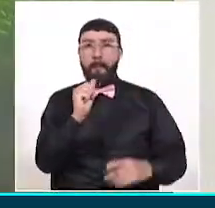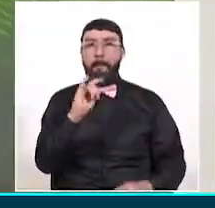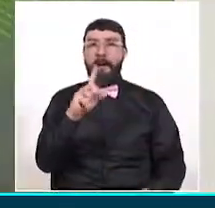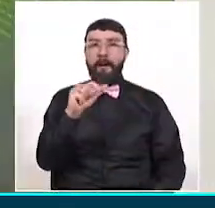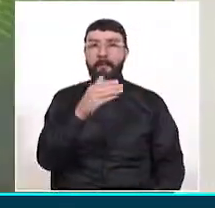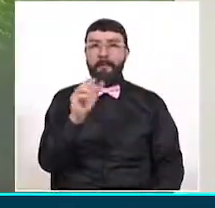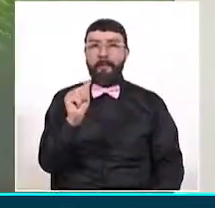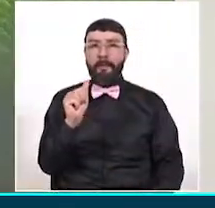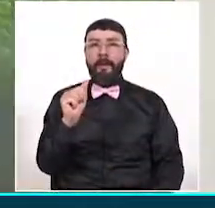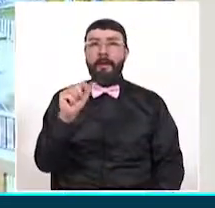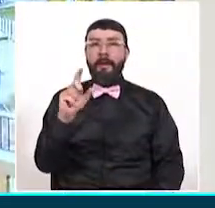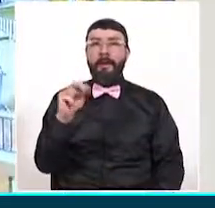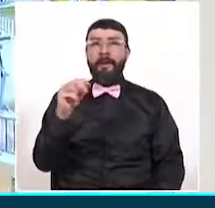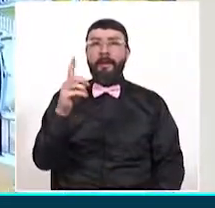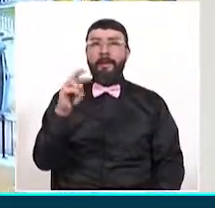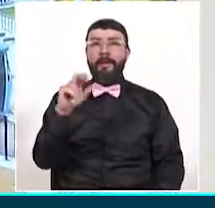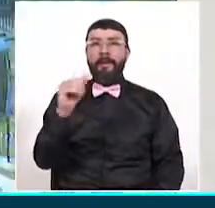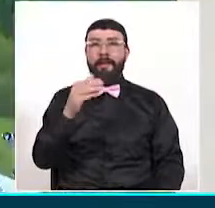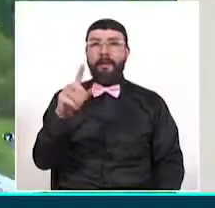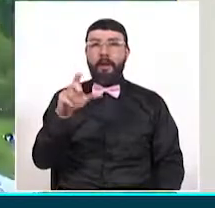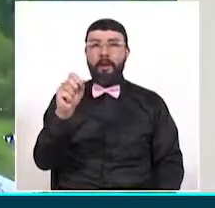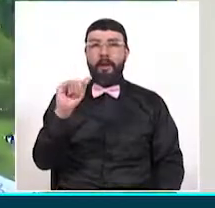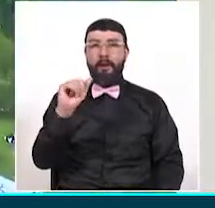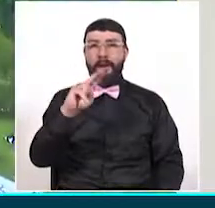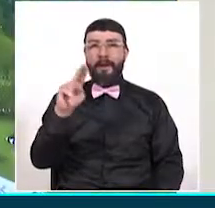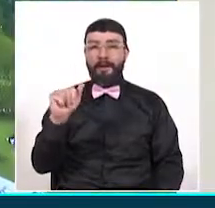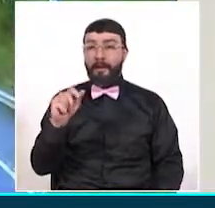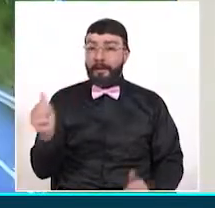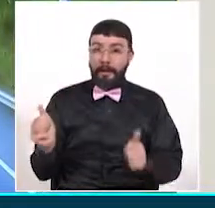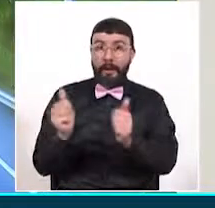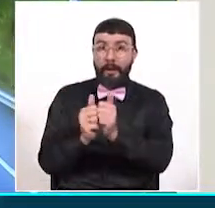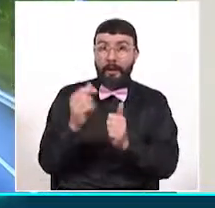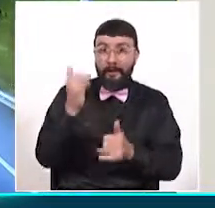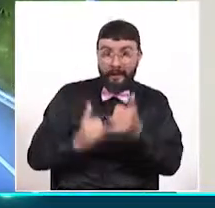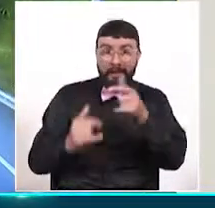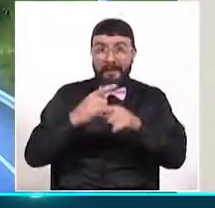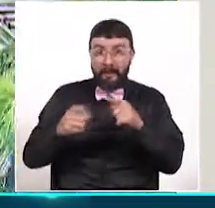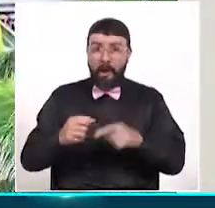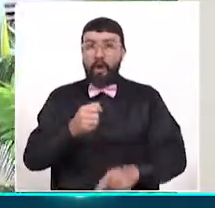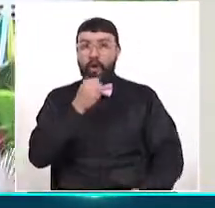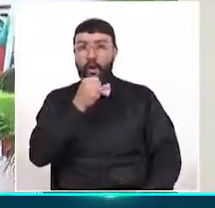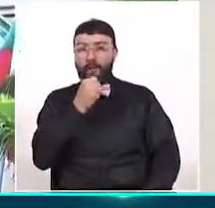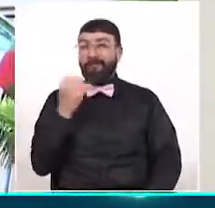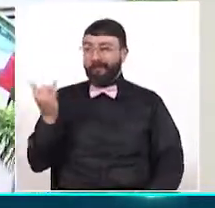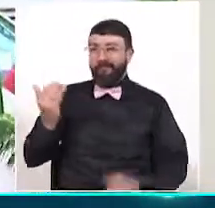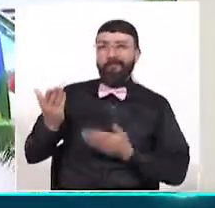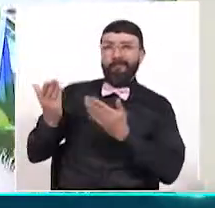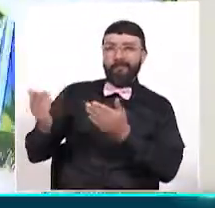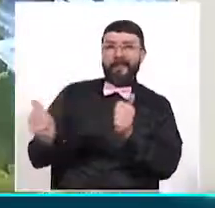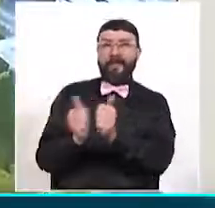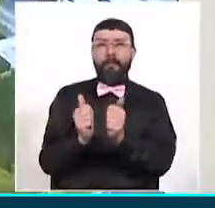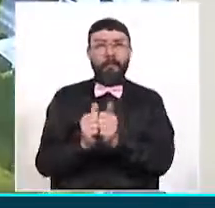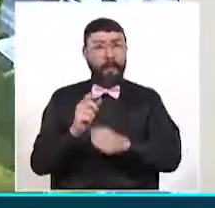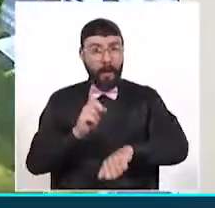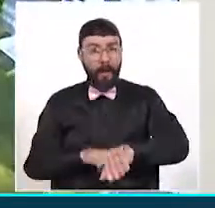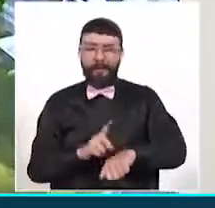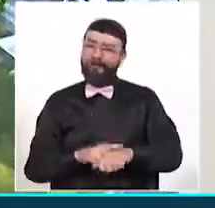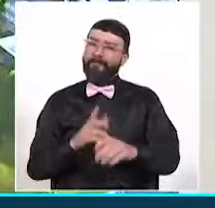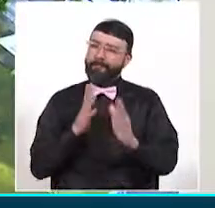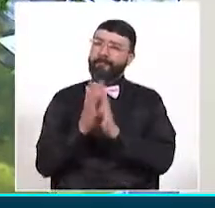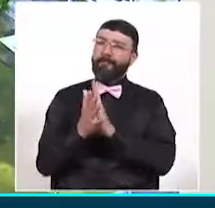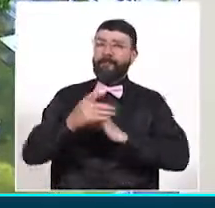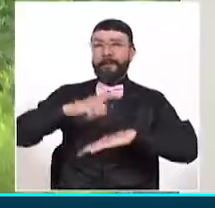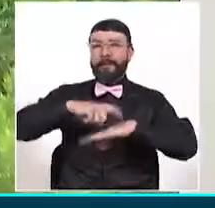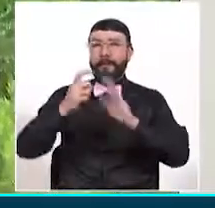Loaiza, quien los acompañará el fin de semana en la emisión de Telecafé Noticias. A esta hora, como siempre, con toda la información de